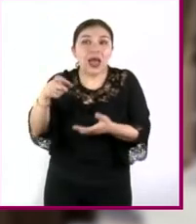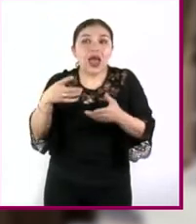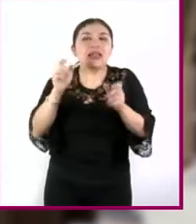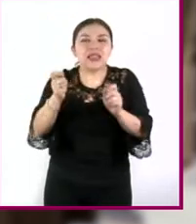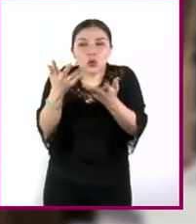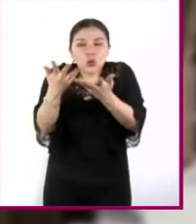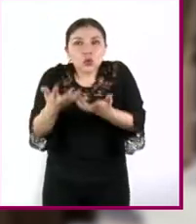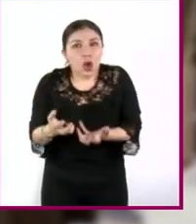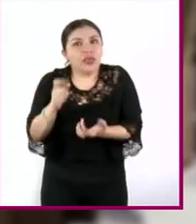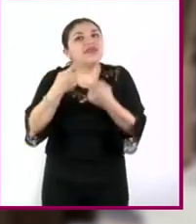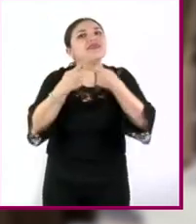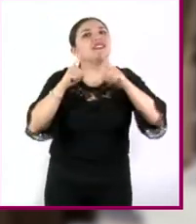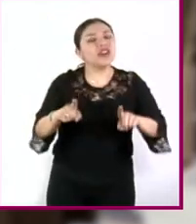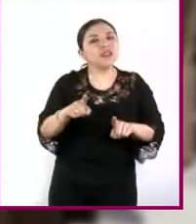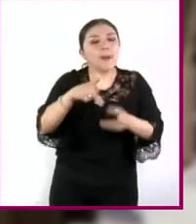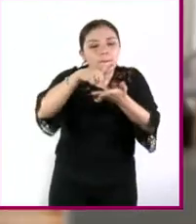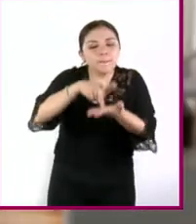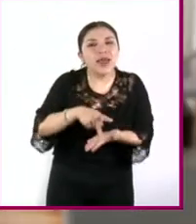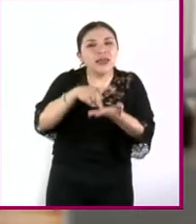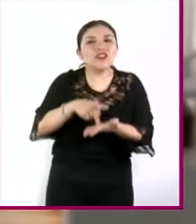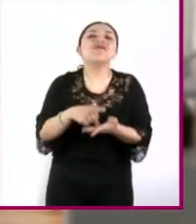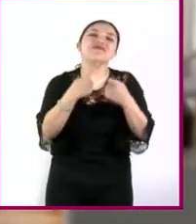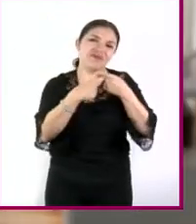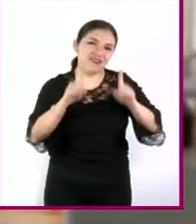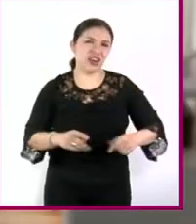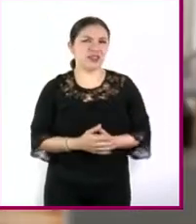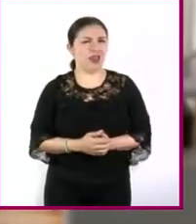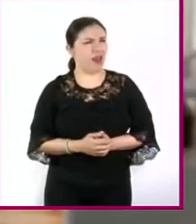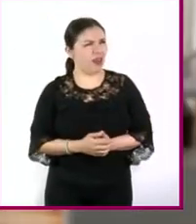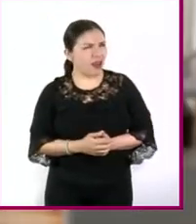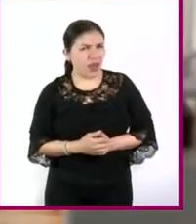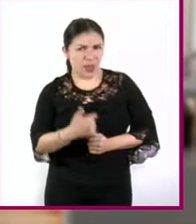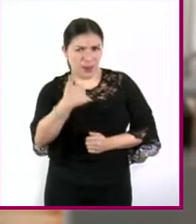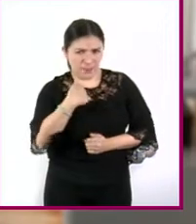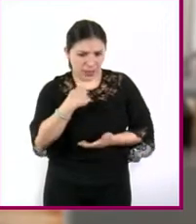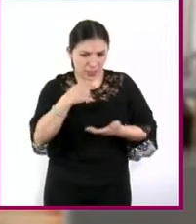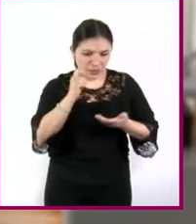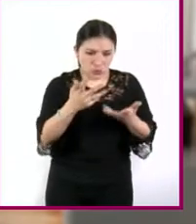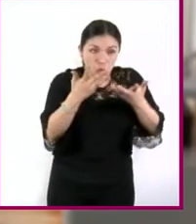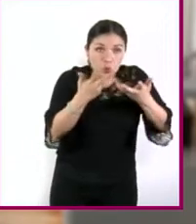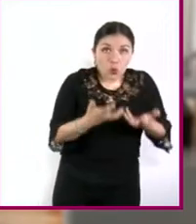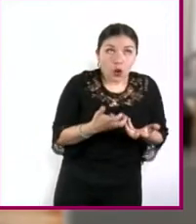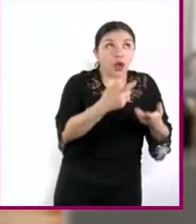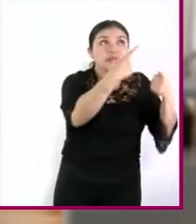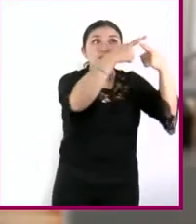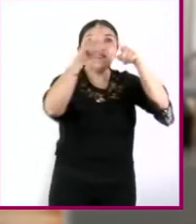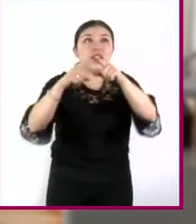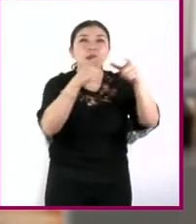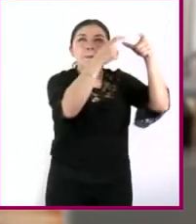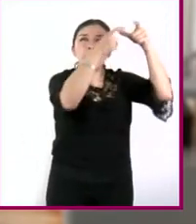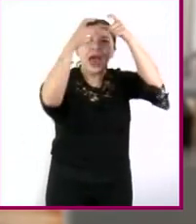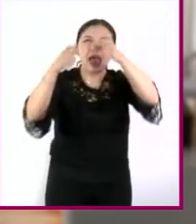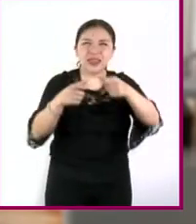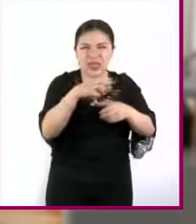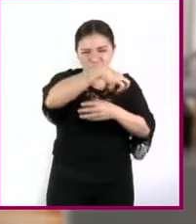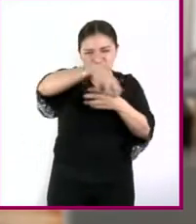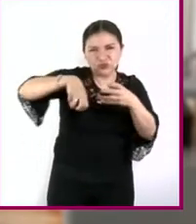es diferente pues tendrías otro peso o sea que la fuerza de gravedad es distinta en cada planeta guau